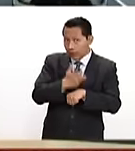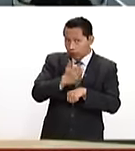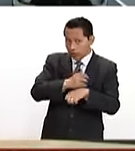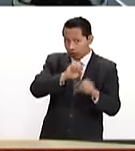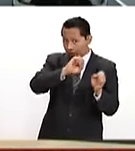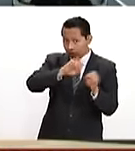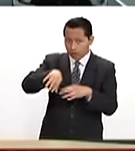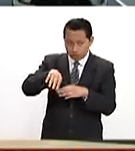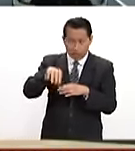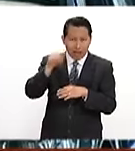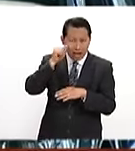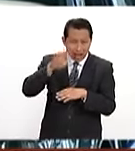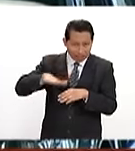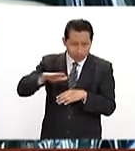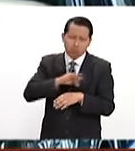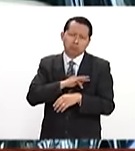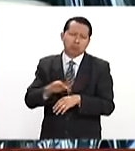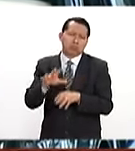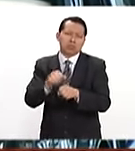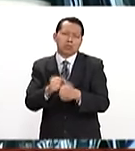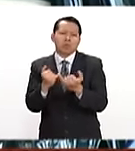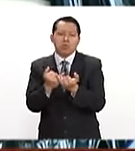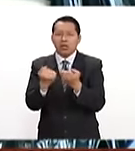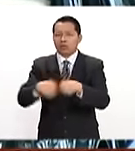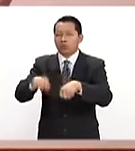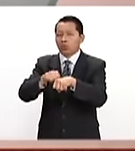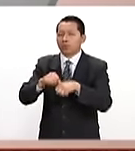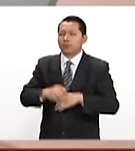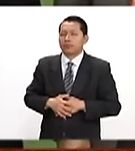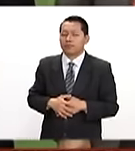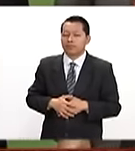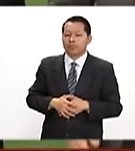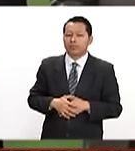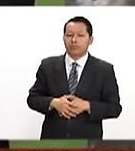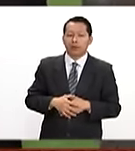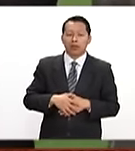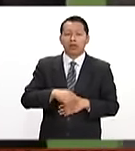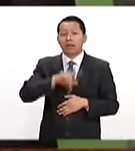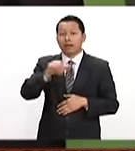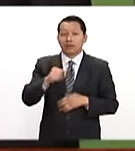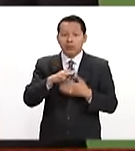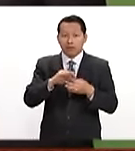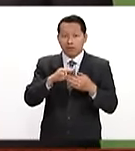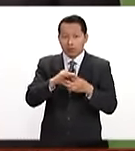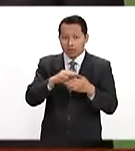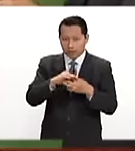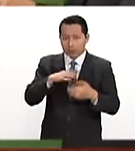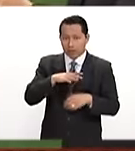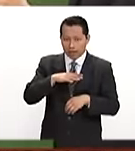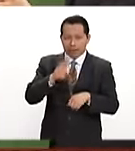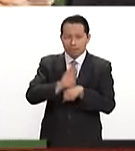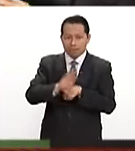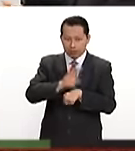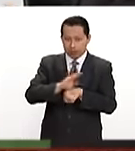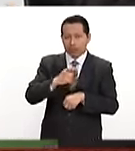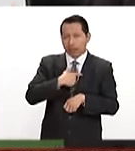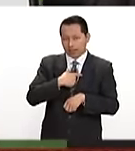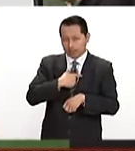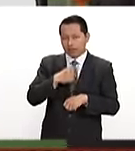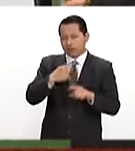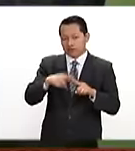abandonaría en caso de continuar con las políticas de Donald Trump. Más adelante medallistas olímpicos de Río 2016